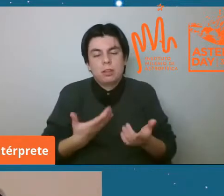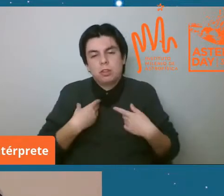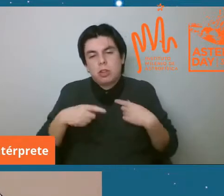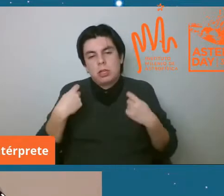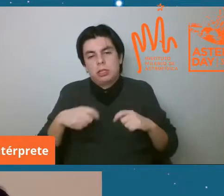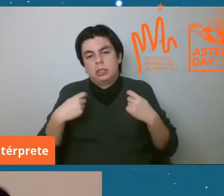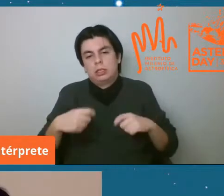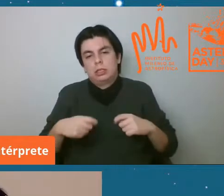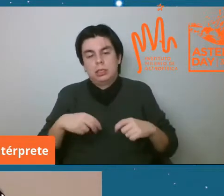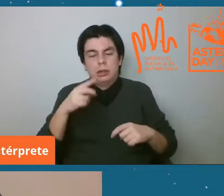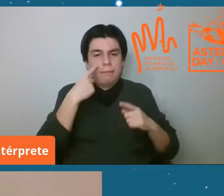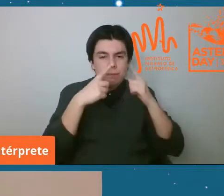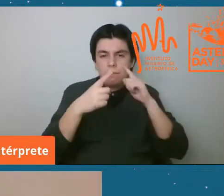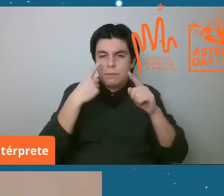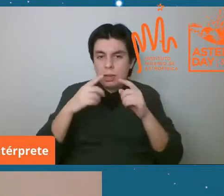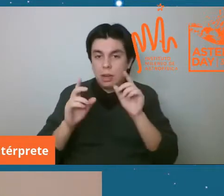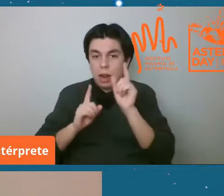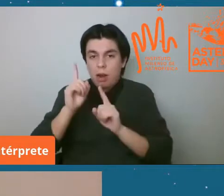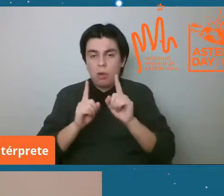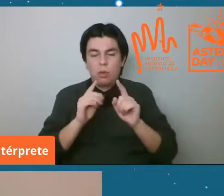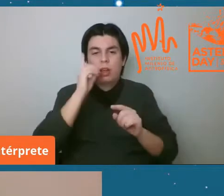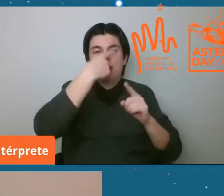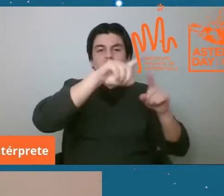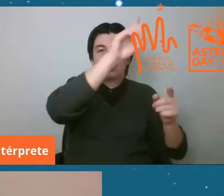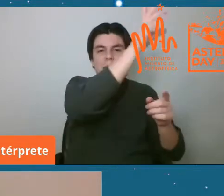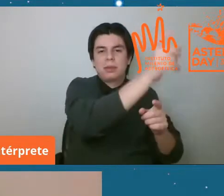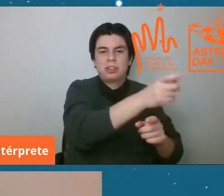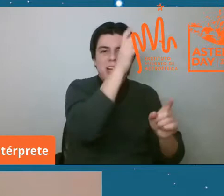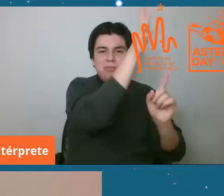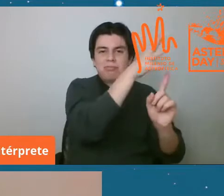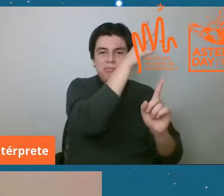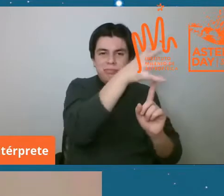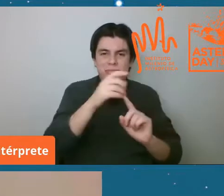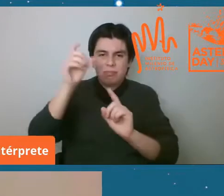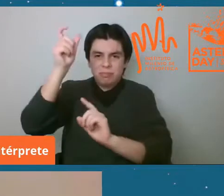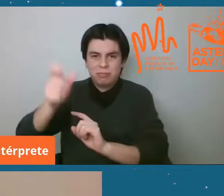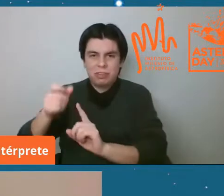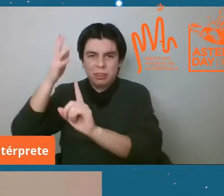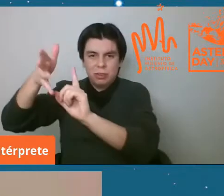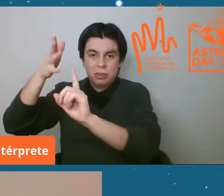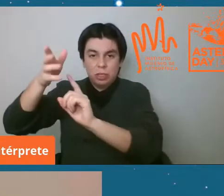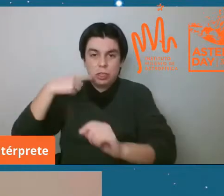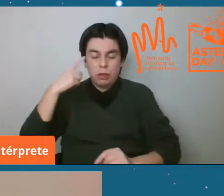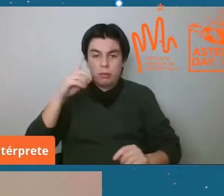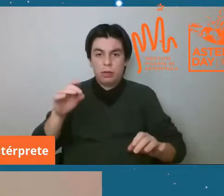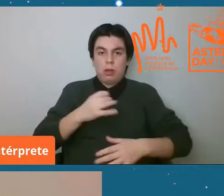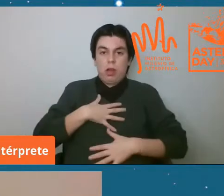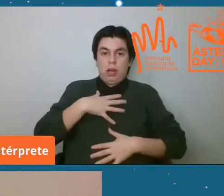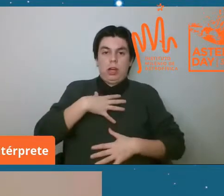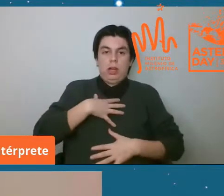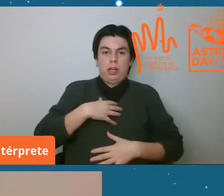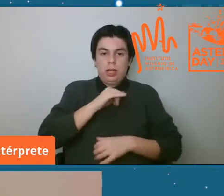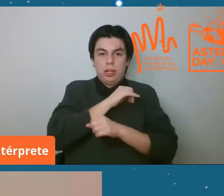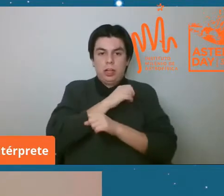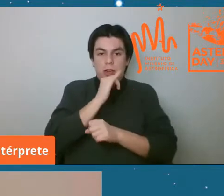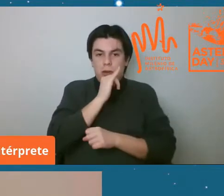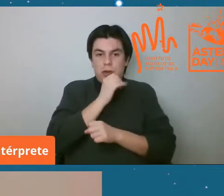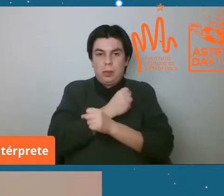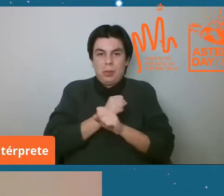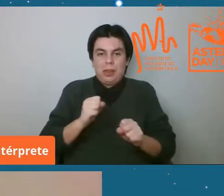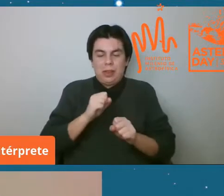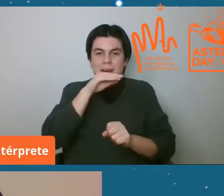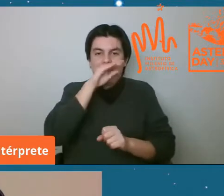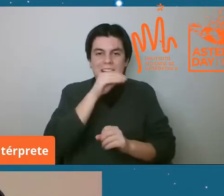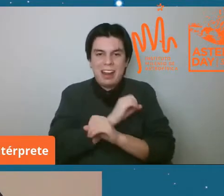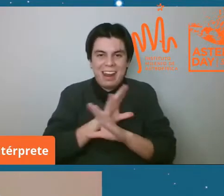de ver algunas de las charlas de los demás colegas. Cuando las vi, me asusté porque dije no voy a poder hablar nada que sea nuevo.